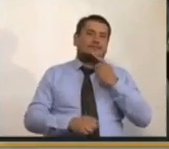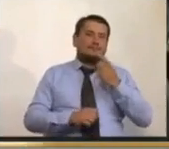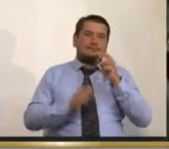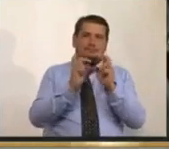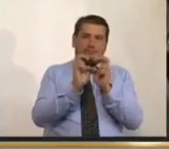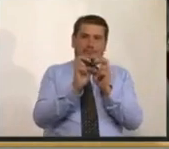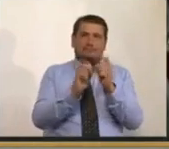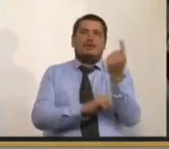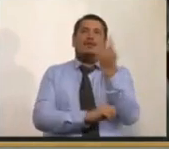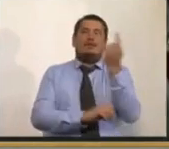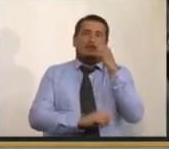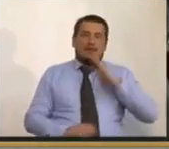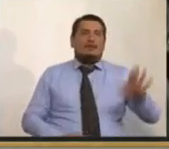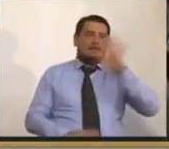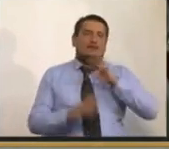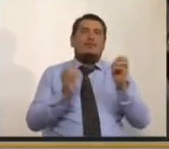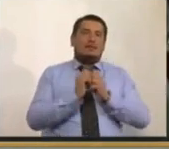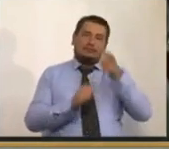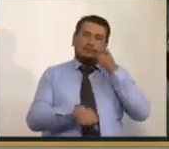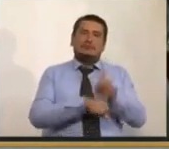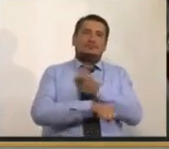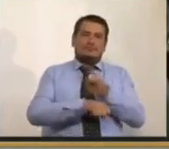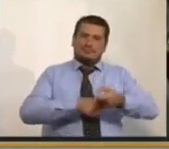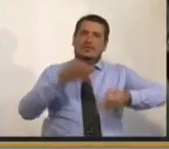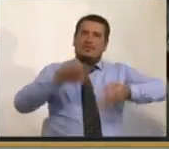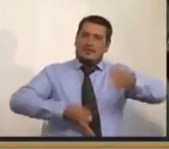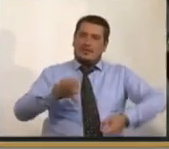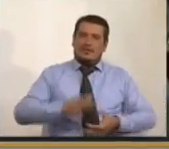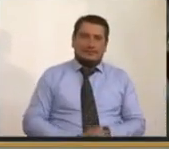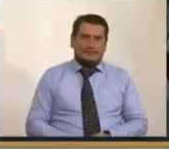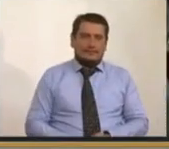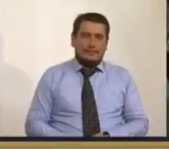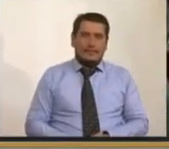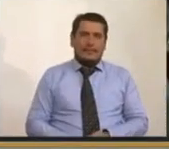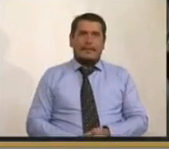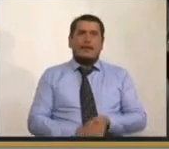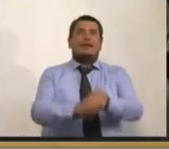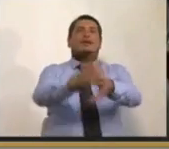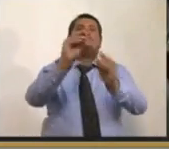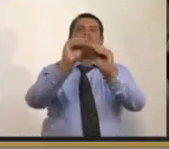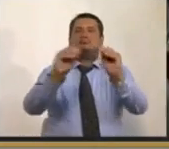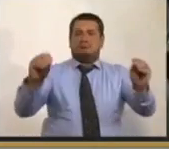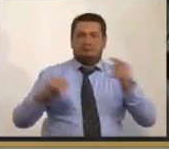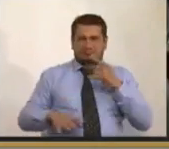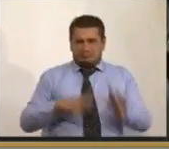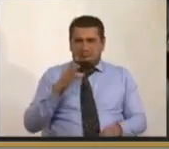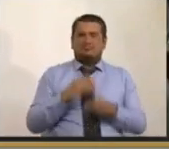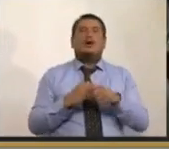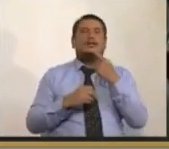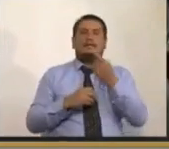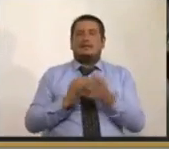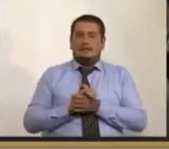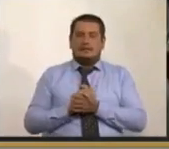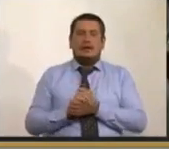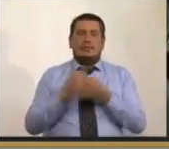Nación y por el Tribunal de Arbitramento. Entonces, quería simplemente agregar esto para que